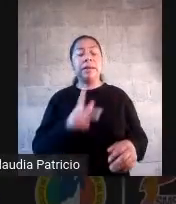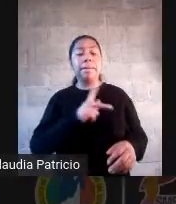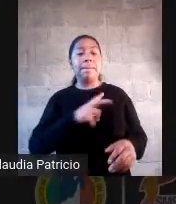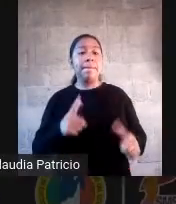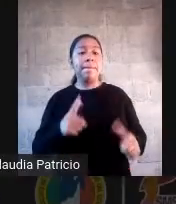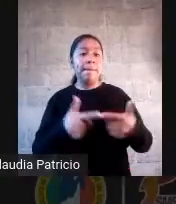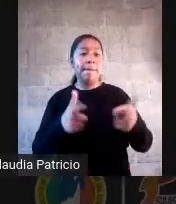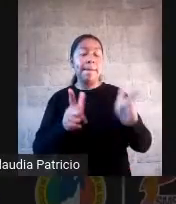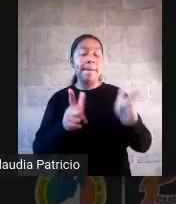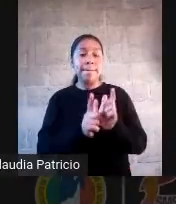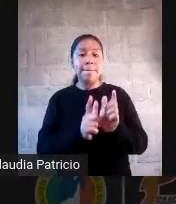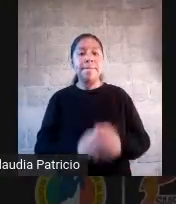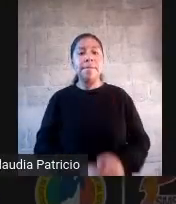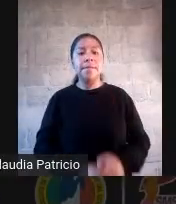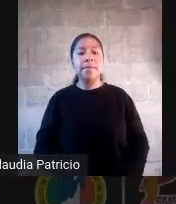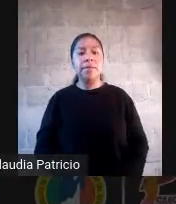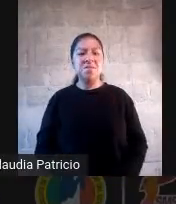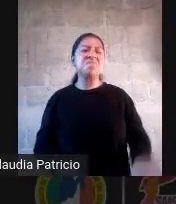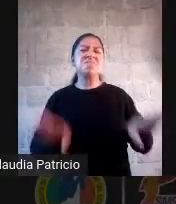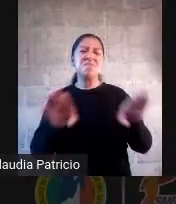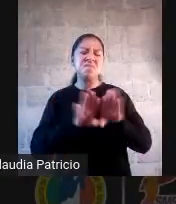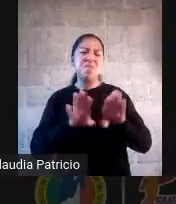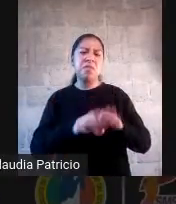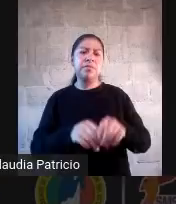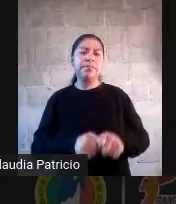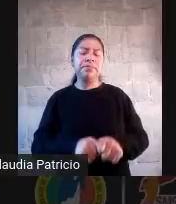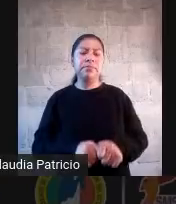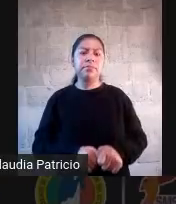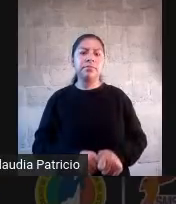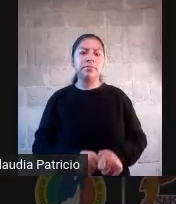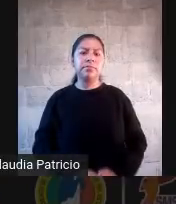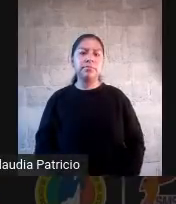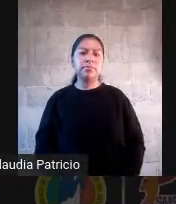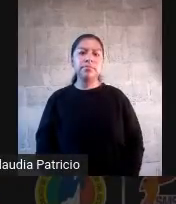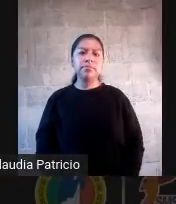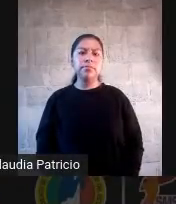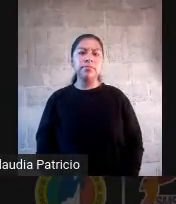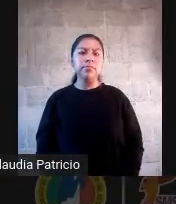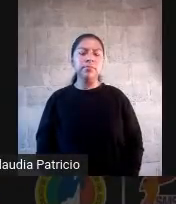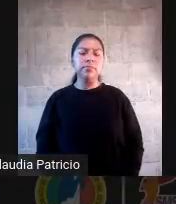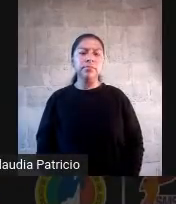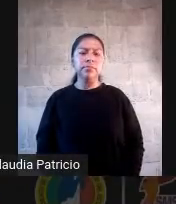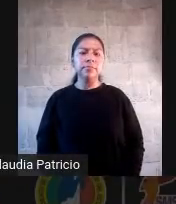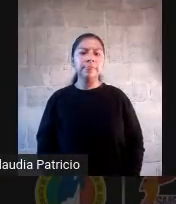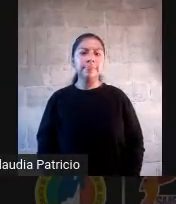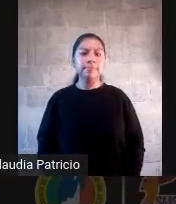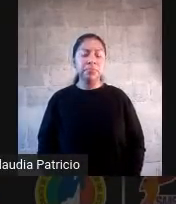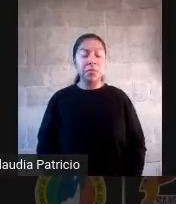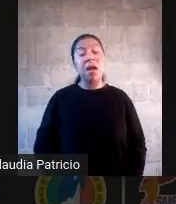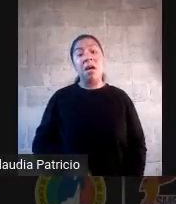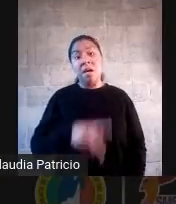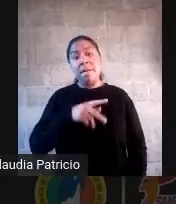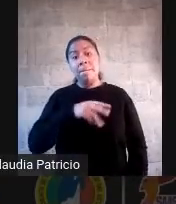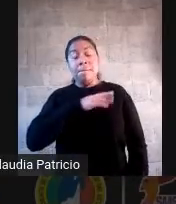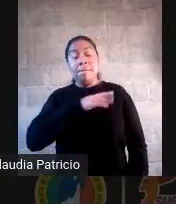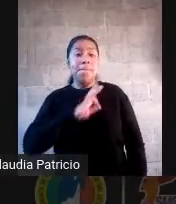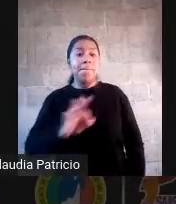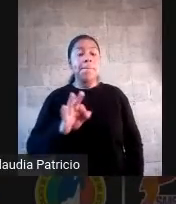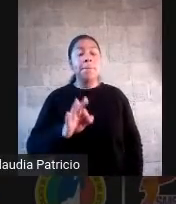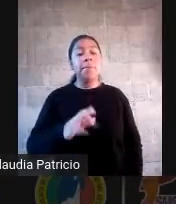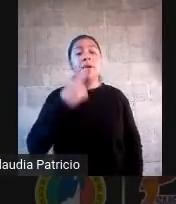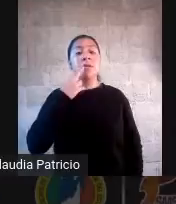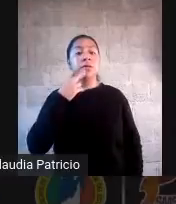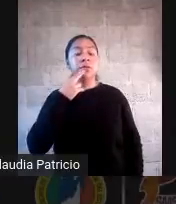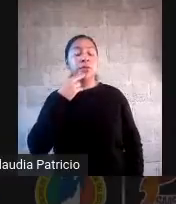exploración diagnóstica, a lo mejor, pues sí puedo usar una entrevista, eso es muy cualitativo, eso es muy narrativo,